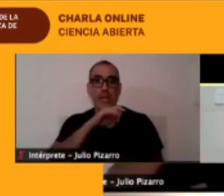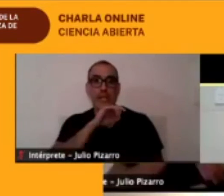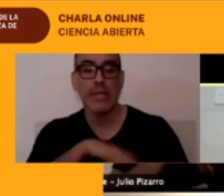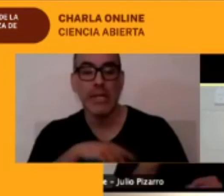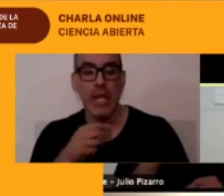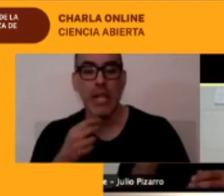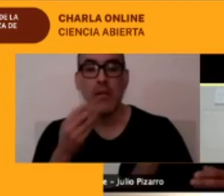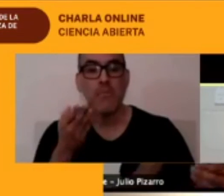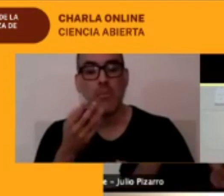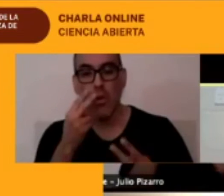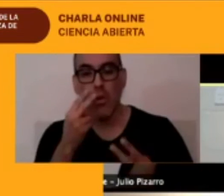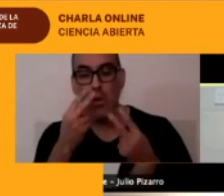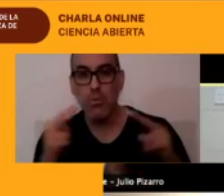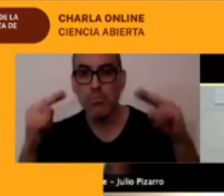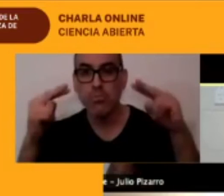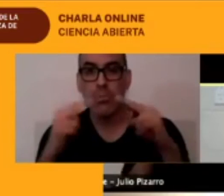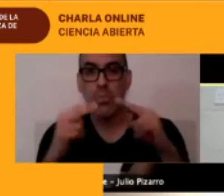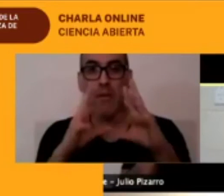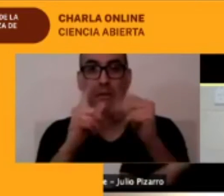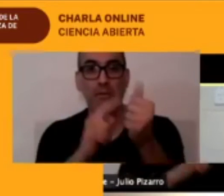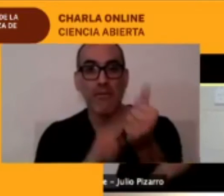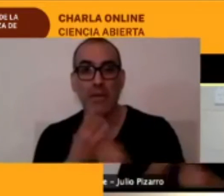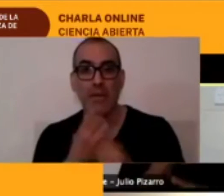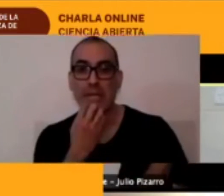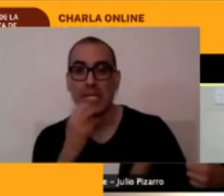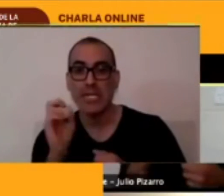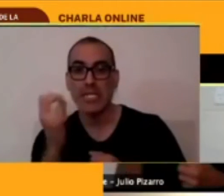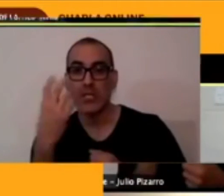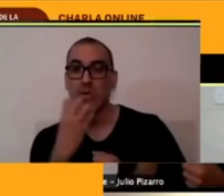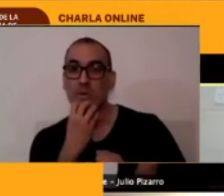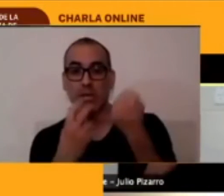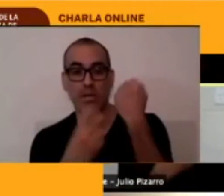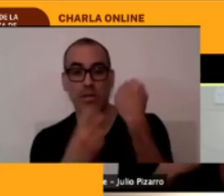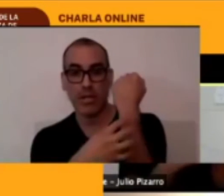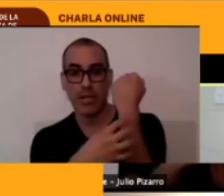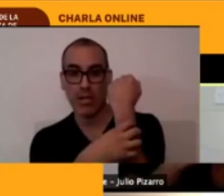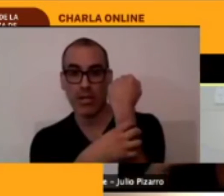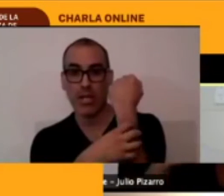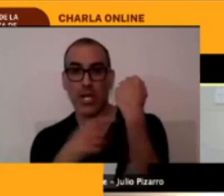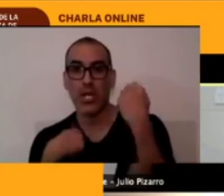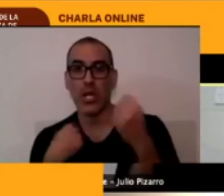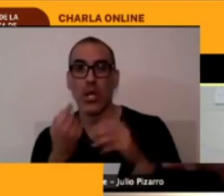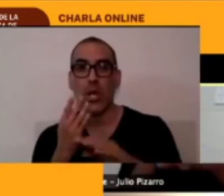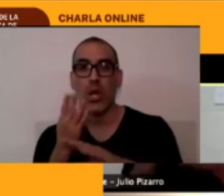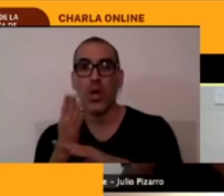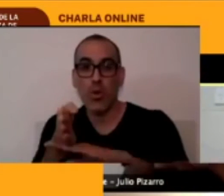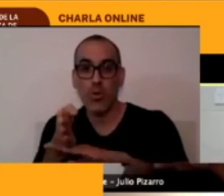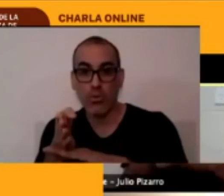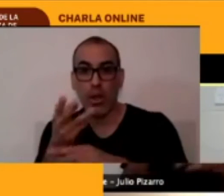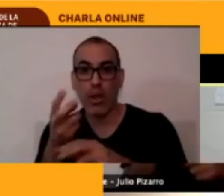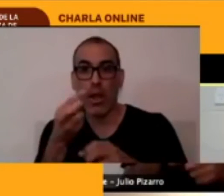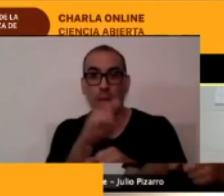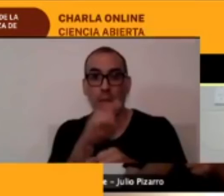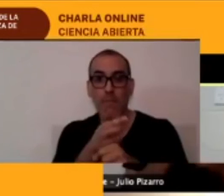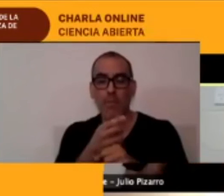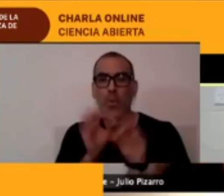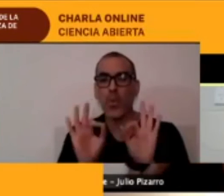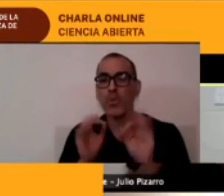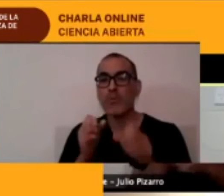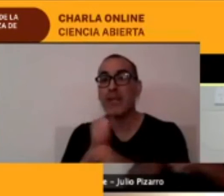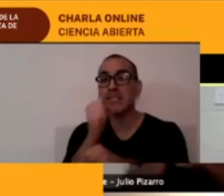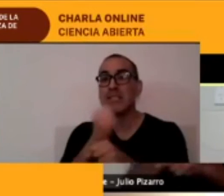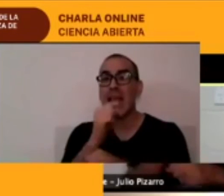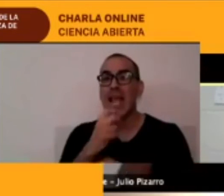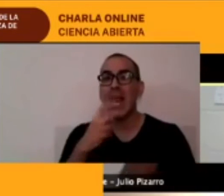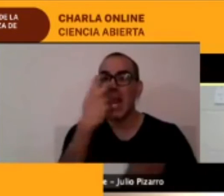llegué a San Pedro de la Tierra, acá a un taller de lengua cunsa, que realizaba el